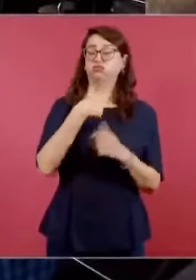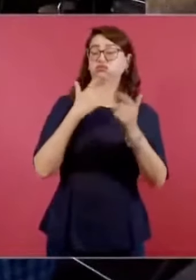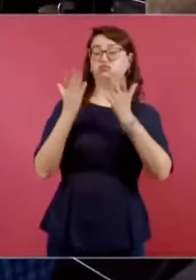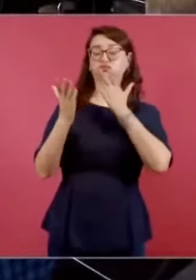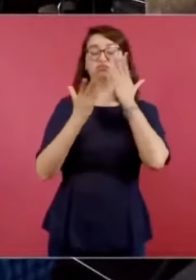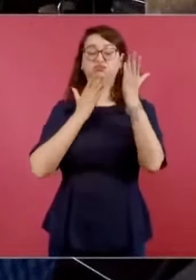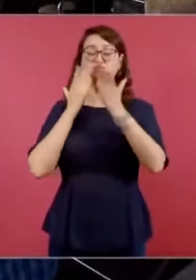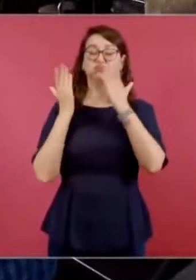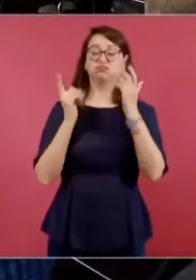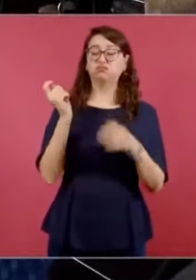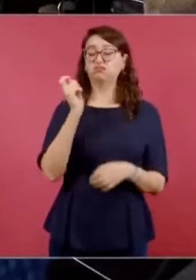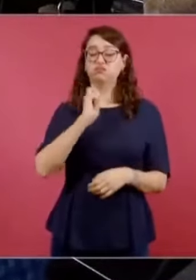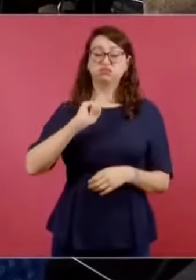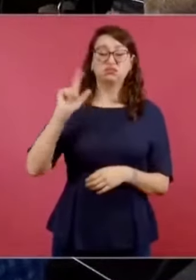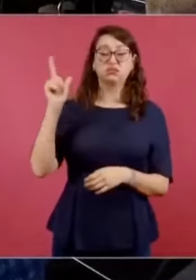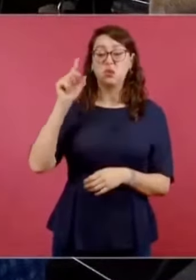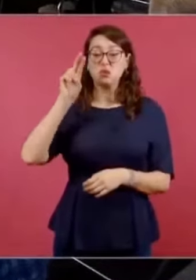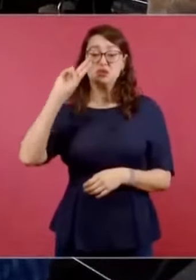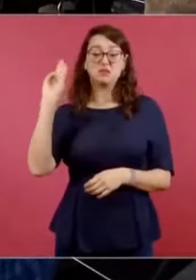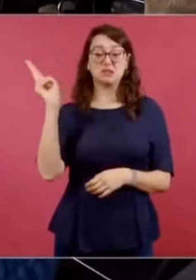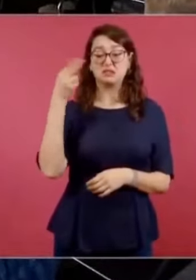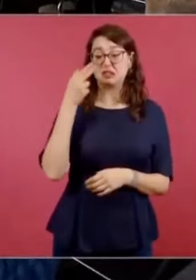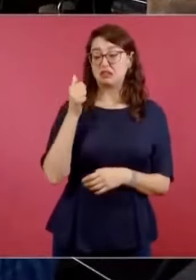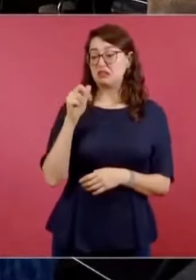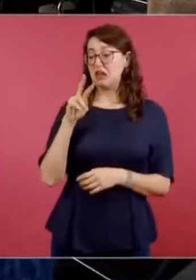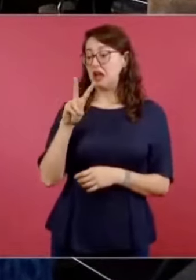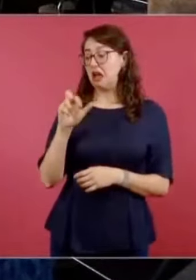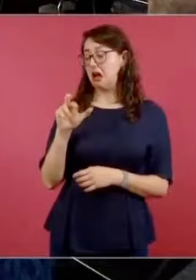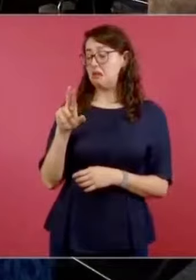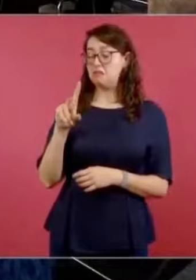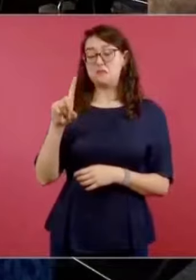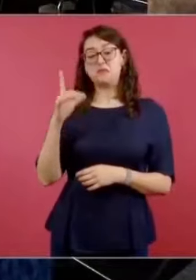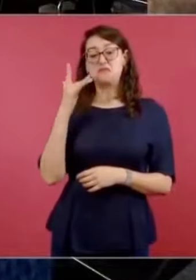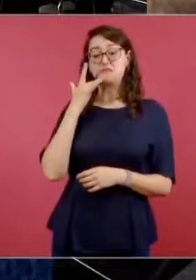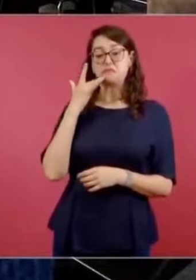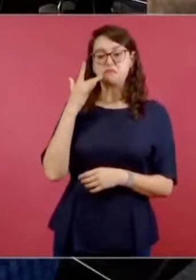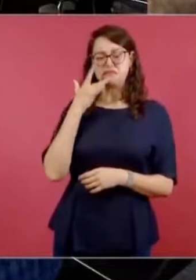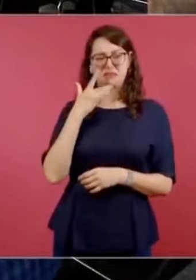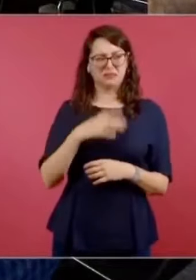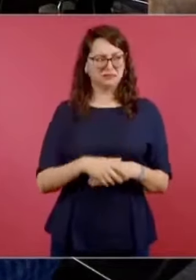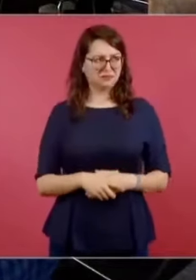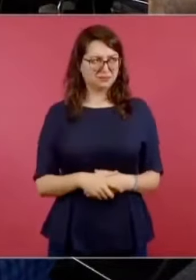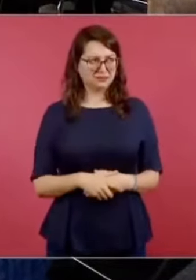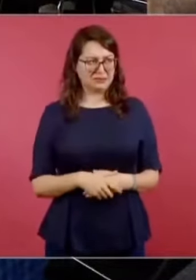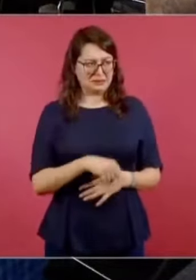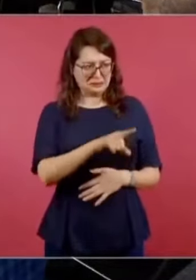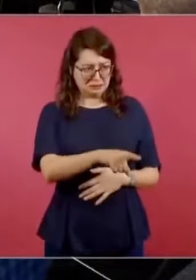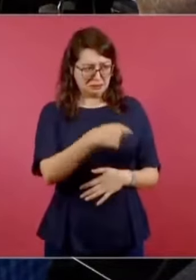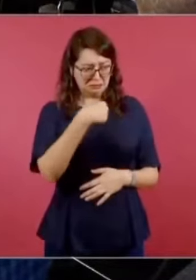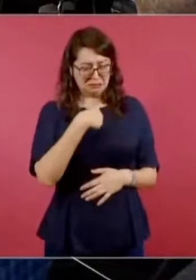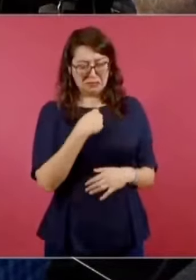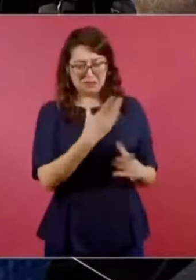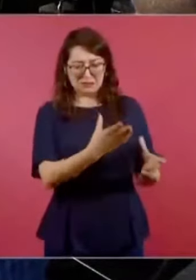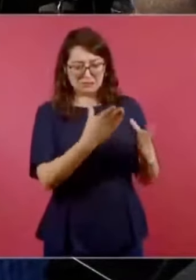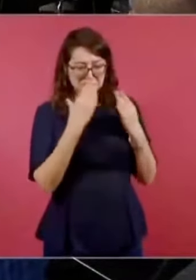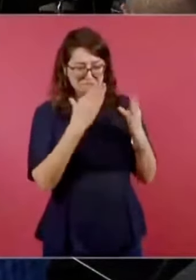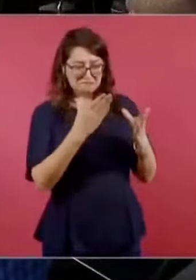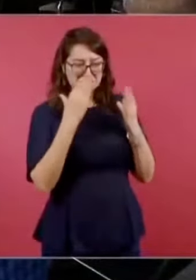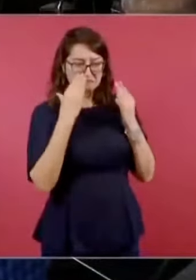pero no